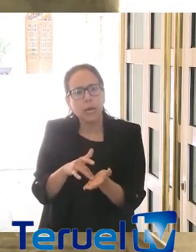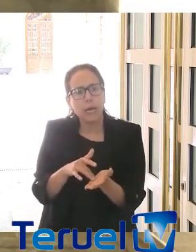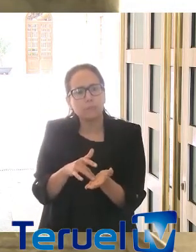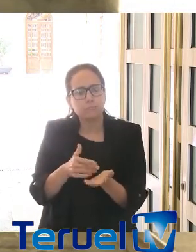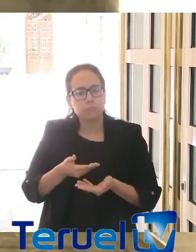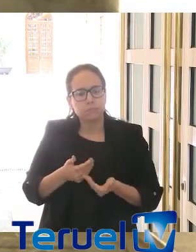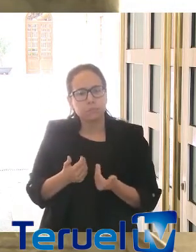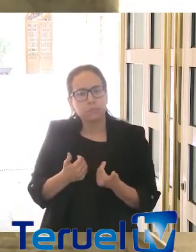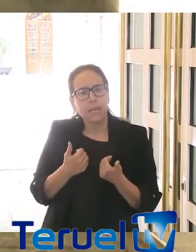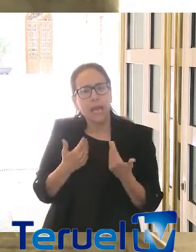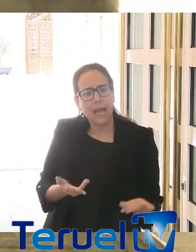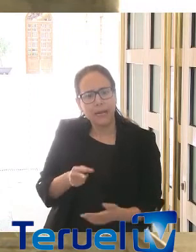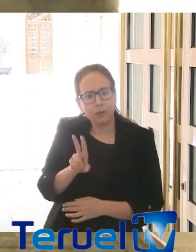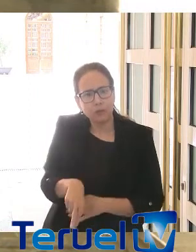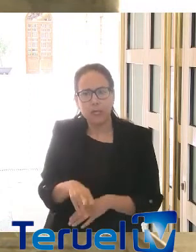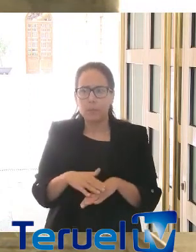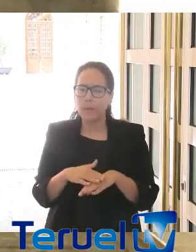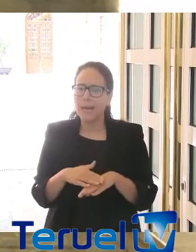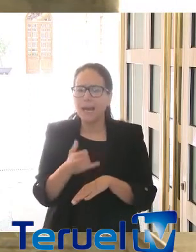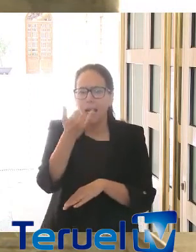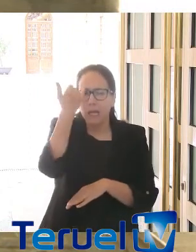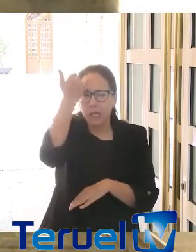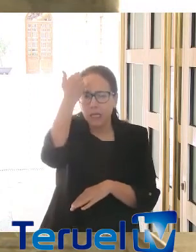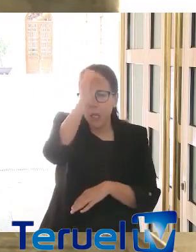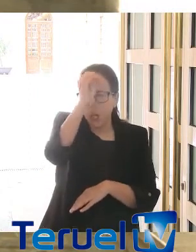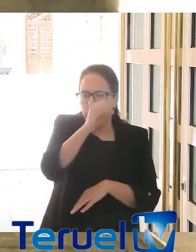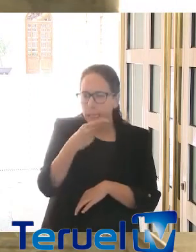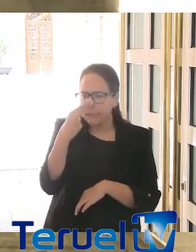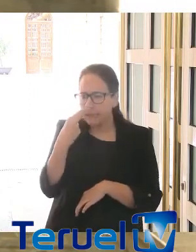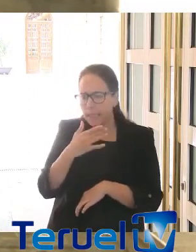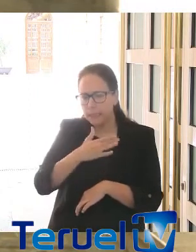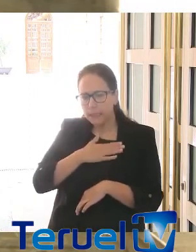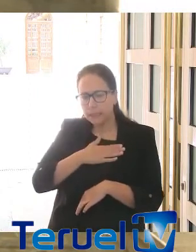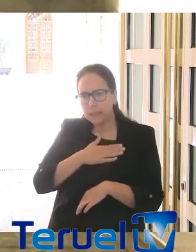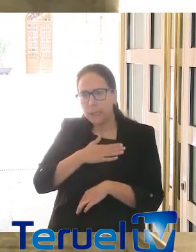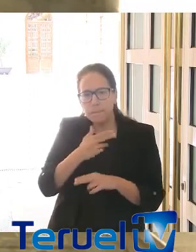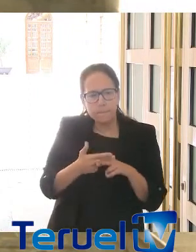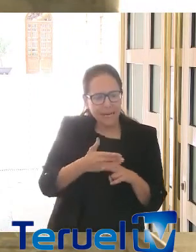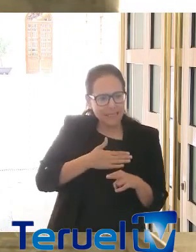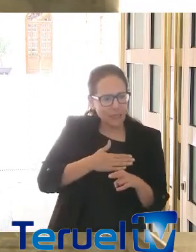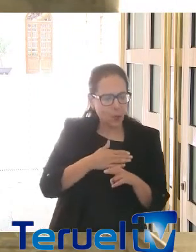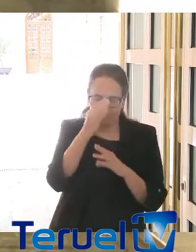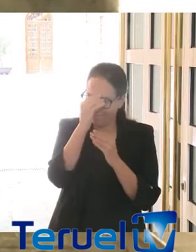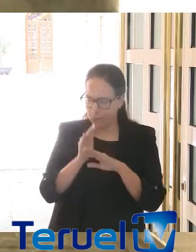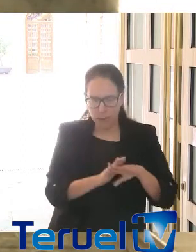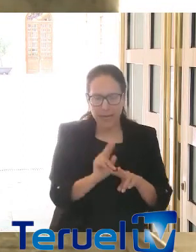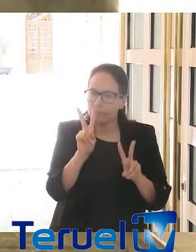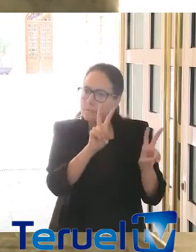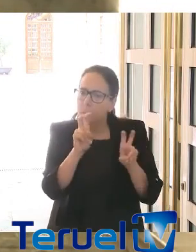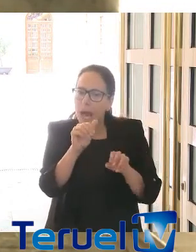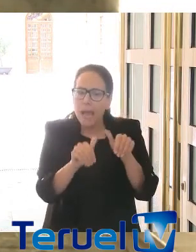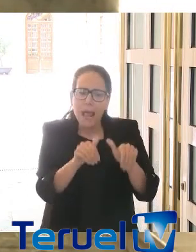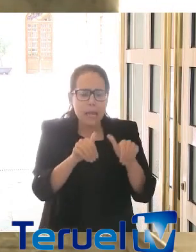como para dejar a un lado ideologías, intereses de cualquier tipo, partidista, electoral y demás